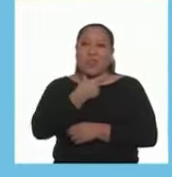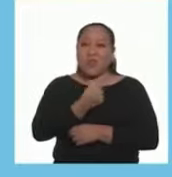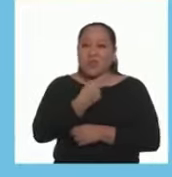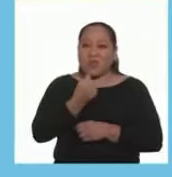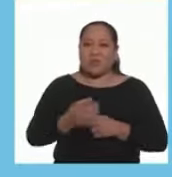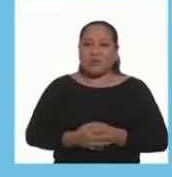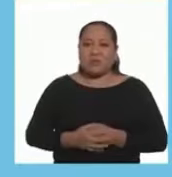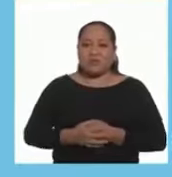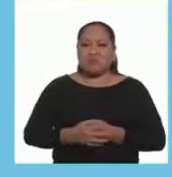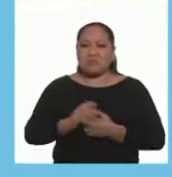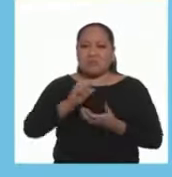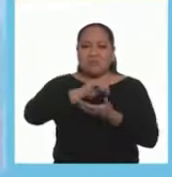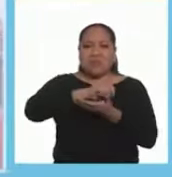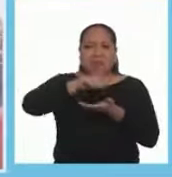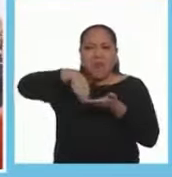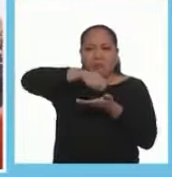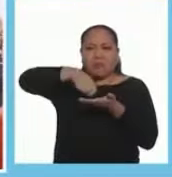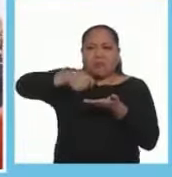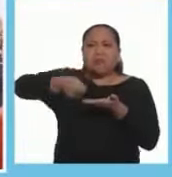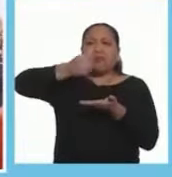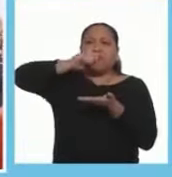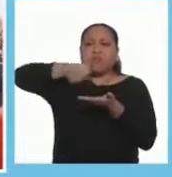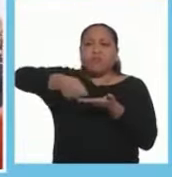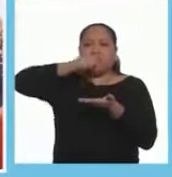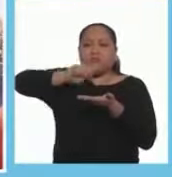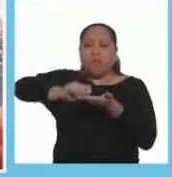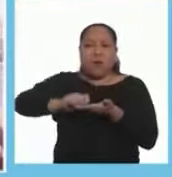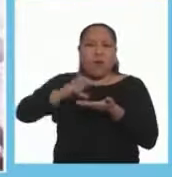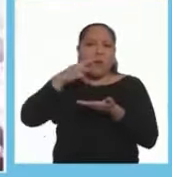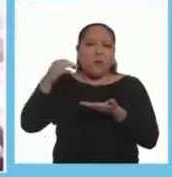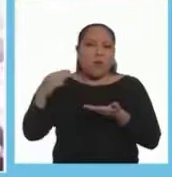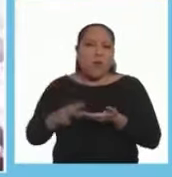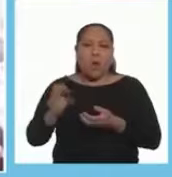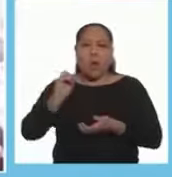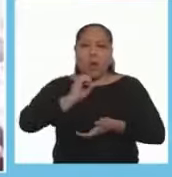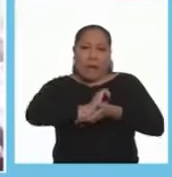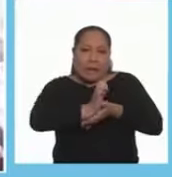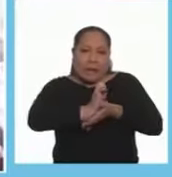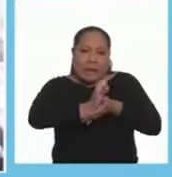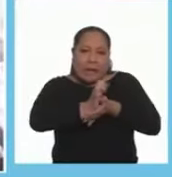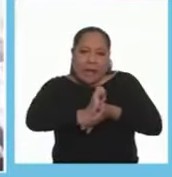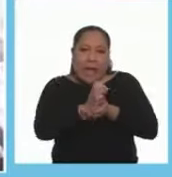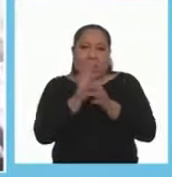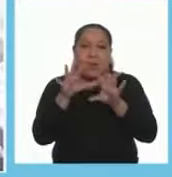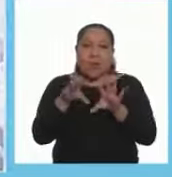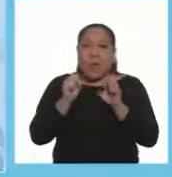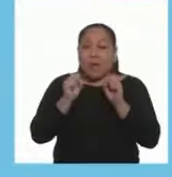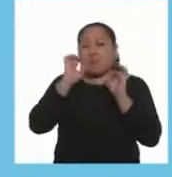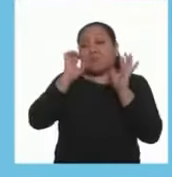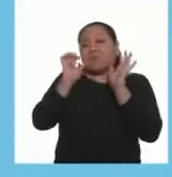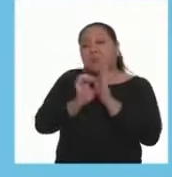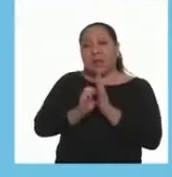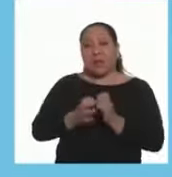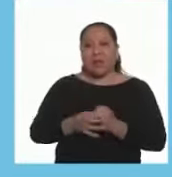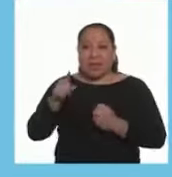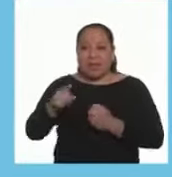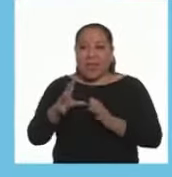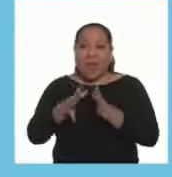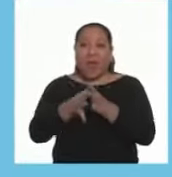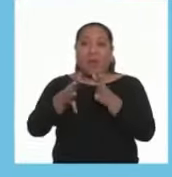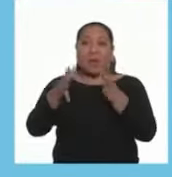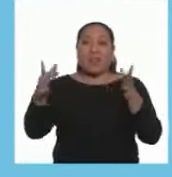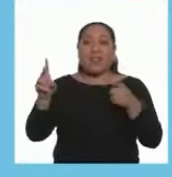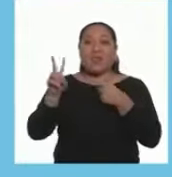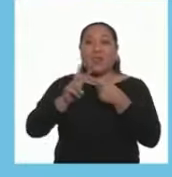Otro postre Que sea De su agrado Una masa morra Morada O queso helado Por ejemplo Así